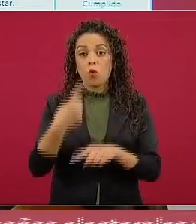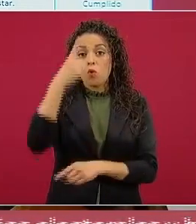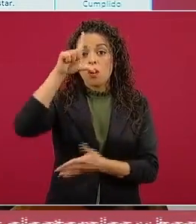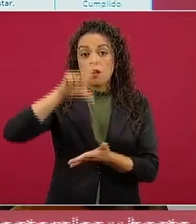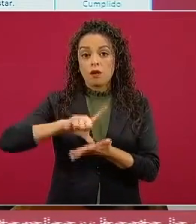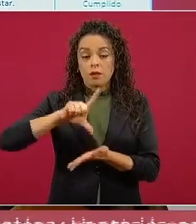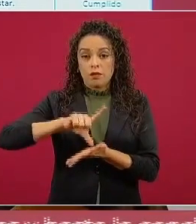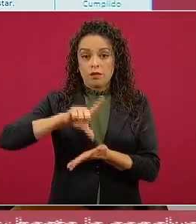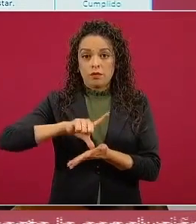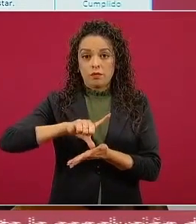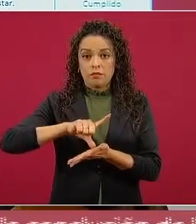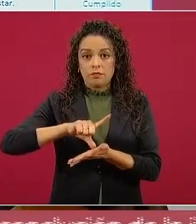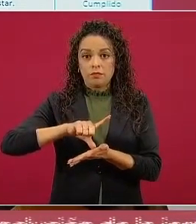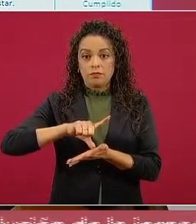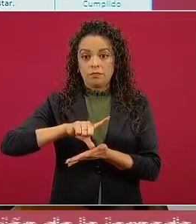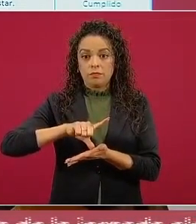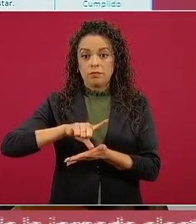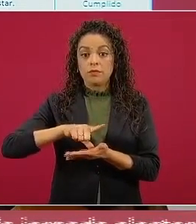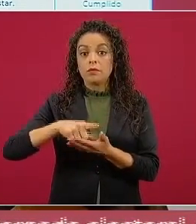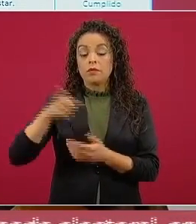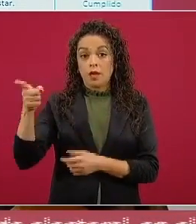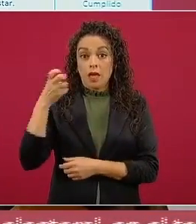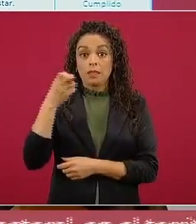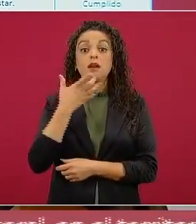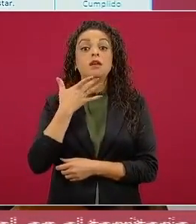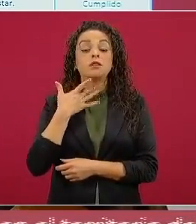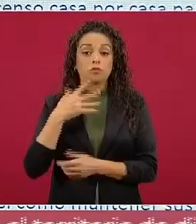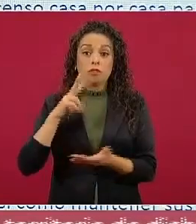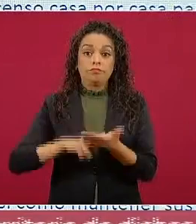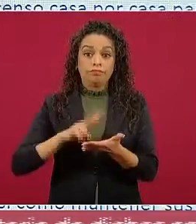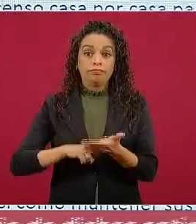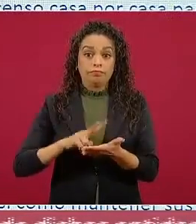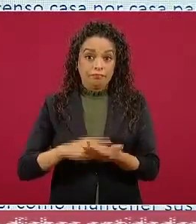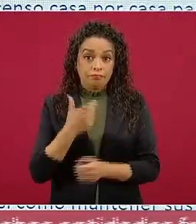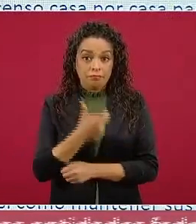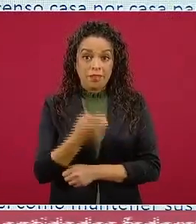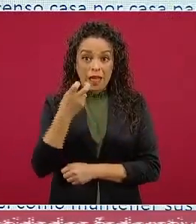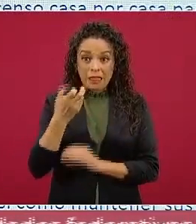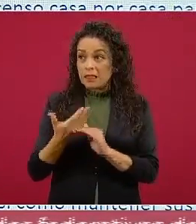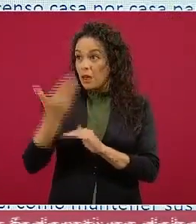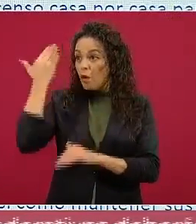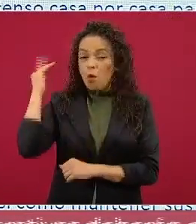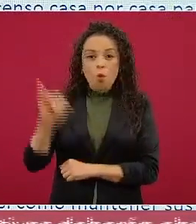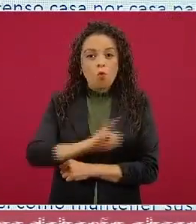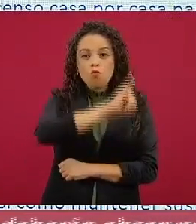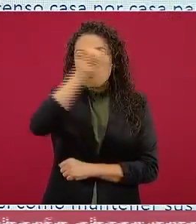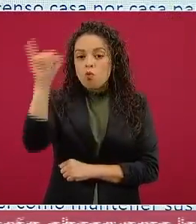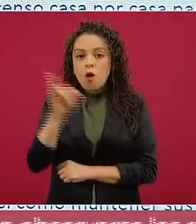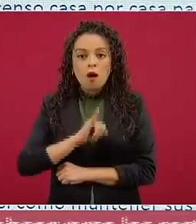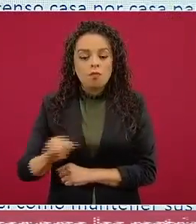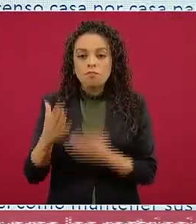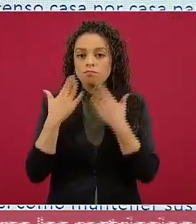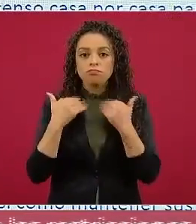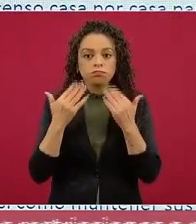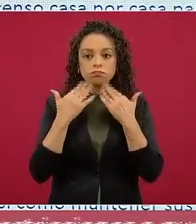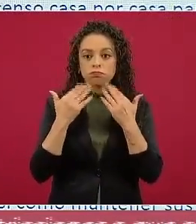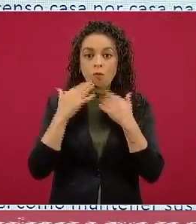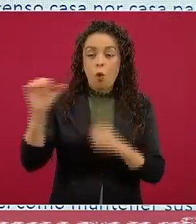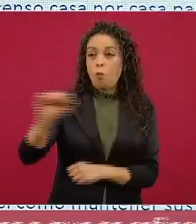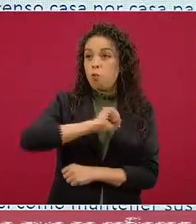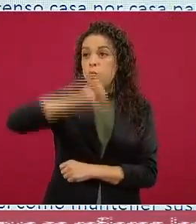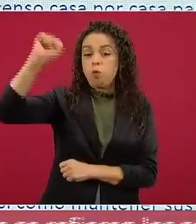el precio de la gasolina. Nunca se había visto eso, no ha habido gasolinazos,